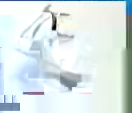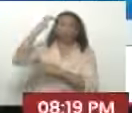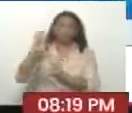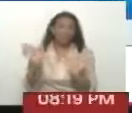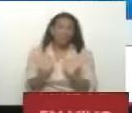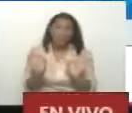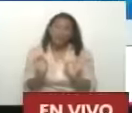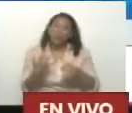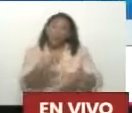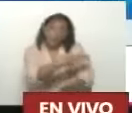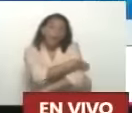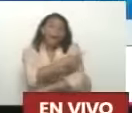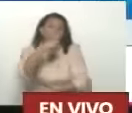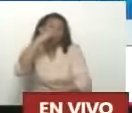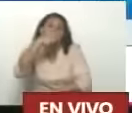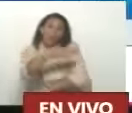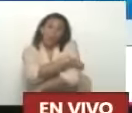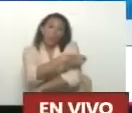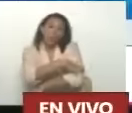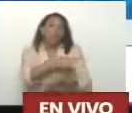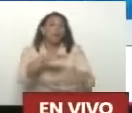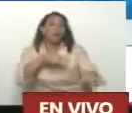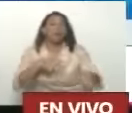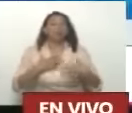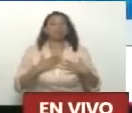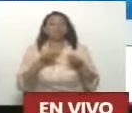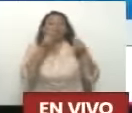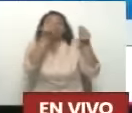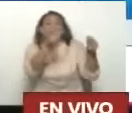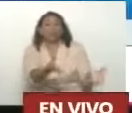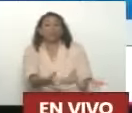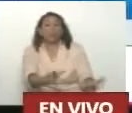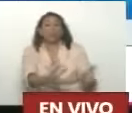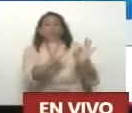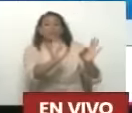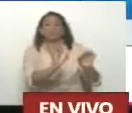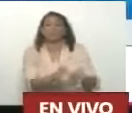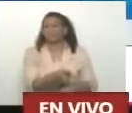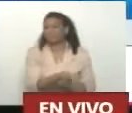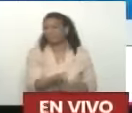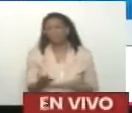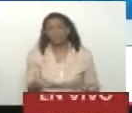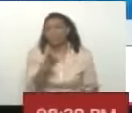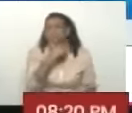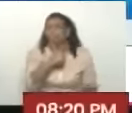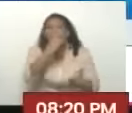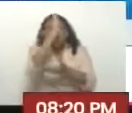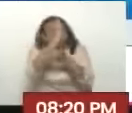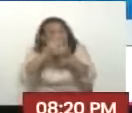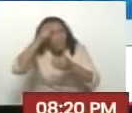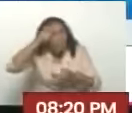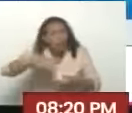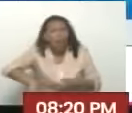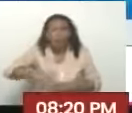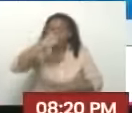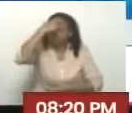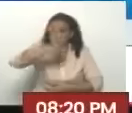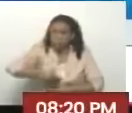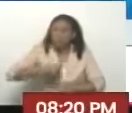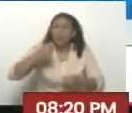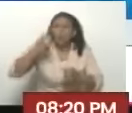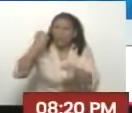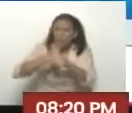Los apellidos Que se creen ellos Los predestinados Aquí no hay predestinados Compadre Aquí lo que hay Pueblo Protagonista